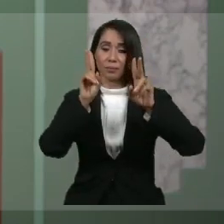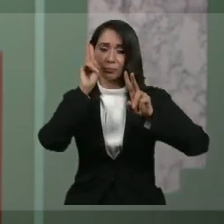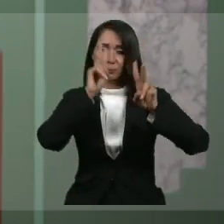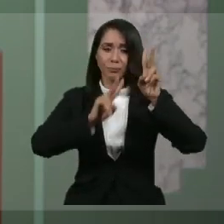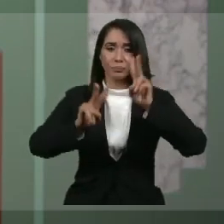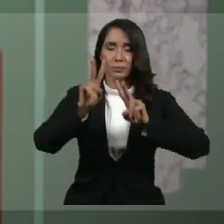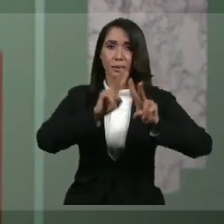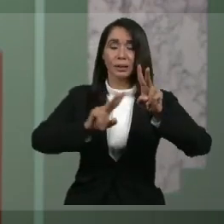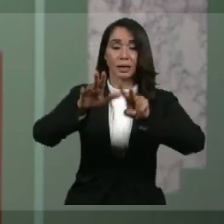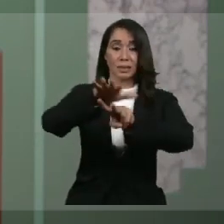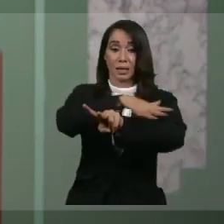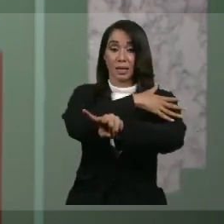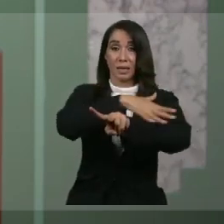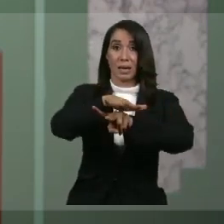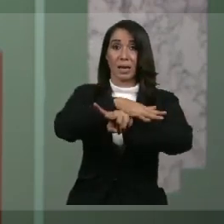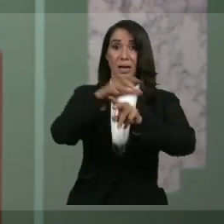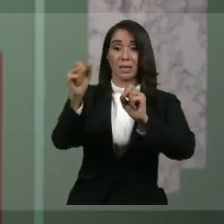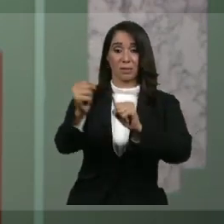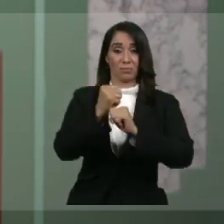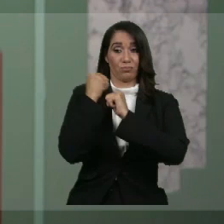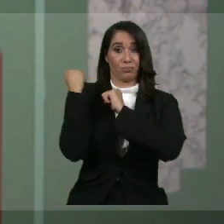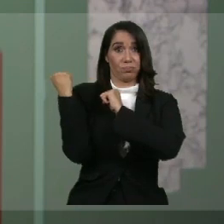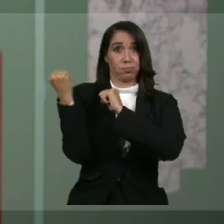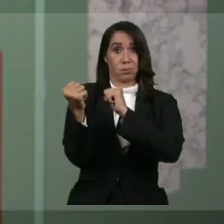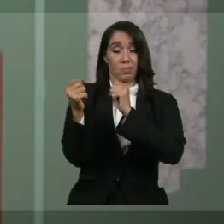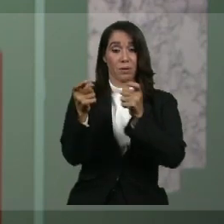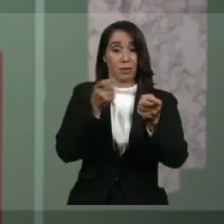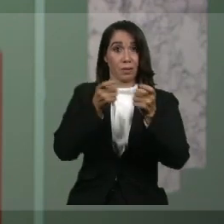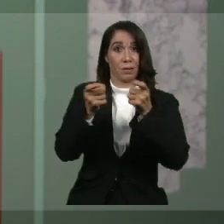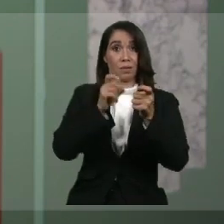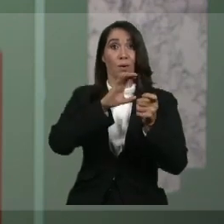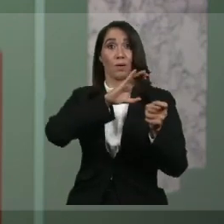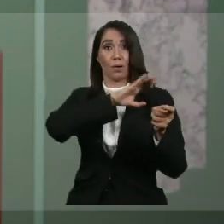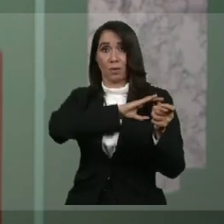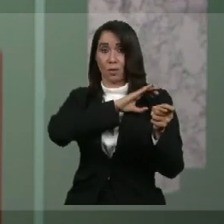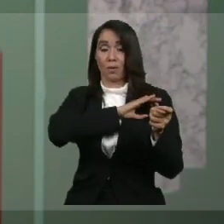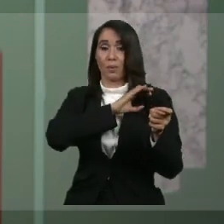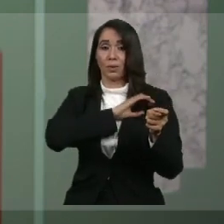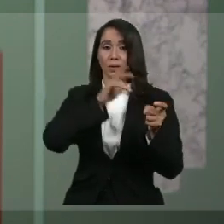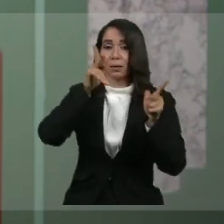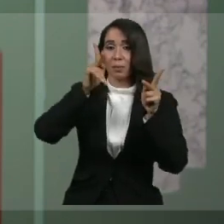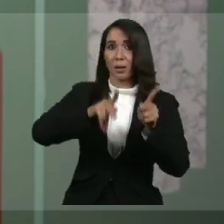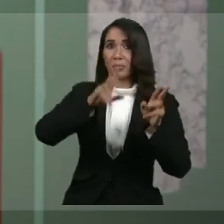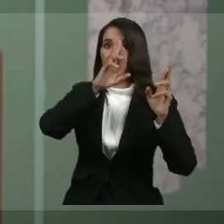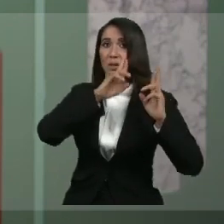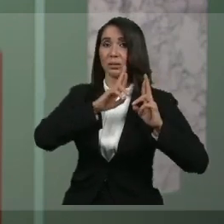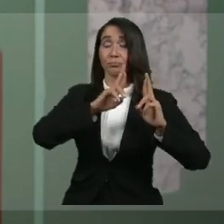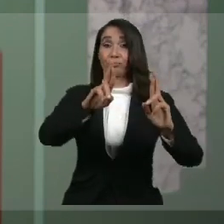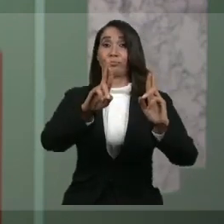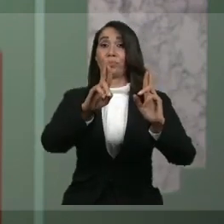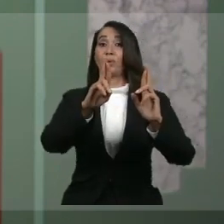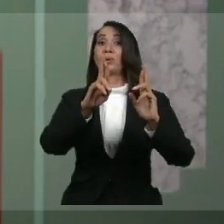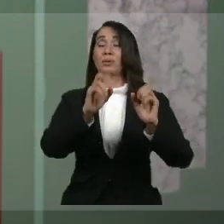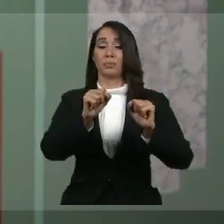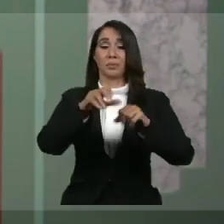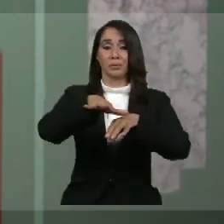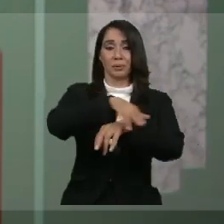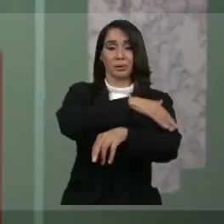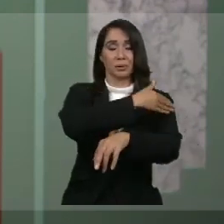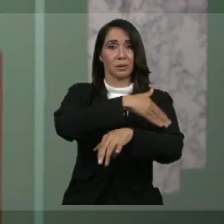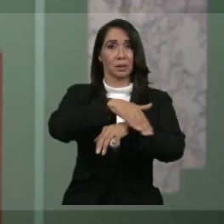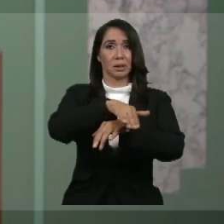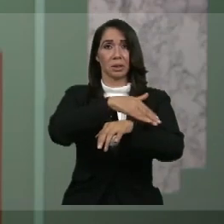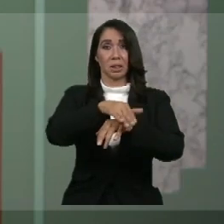y se endurecerá el control policial y militar para todo aquel que no esté haciendo desplazamientos